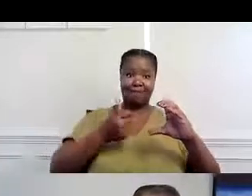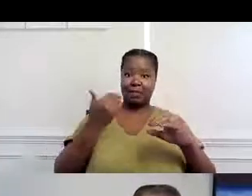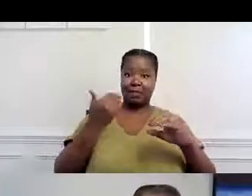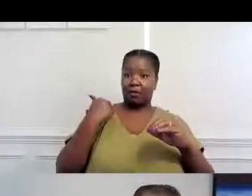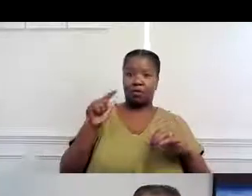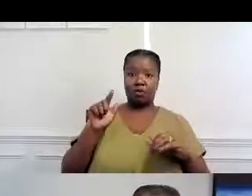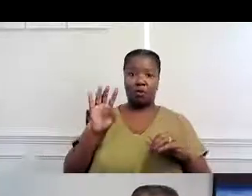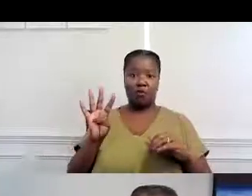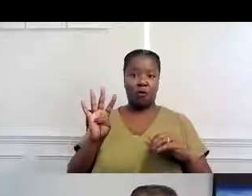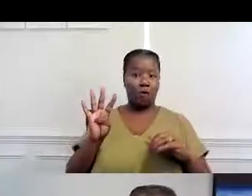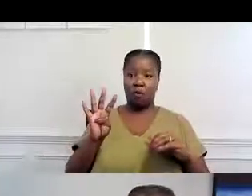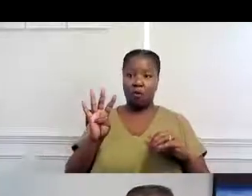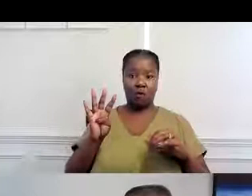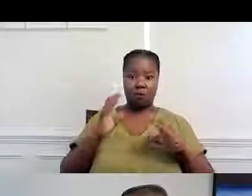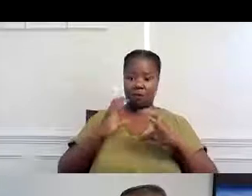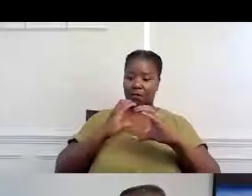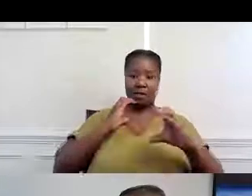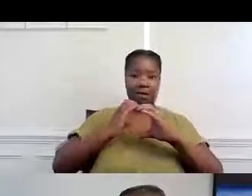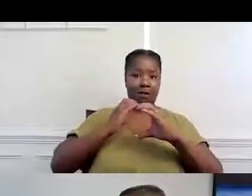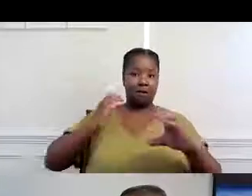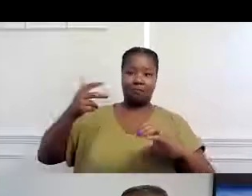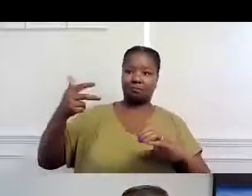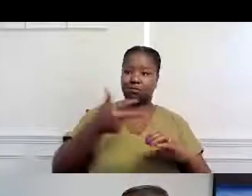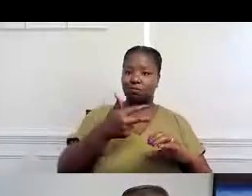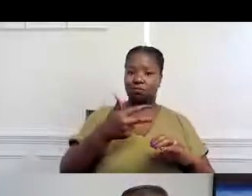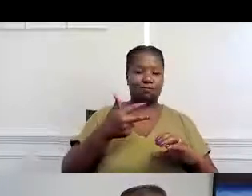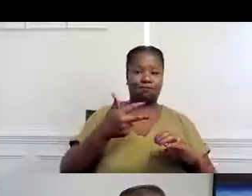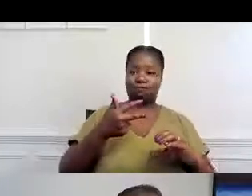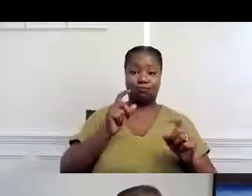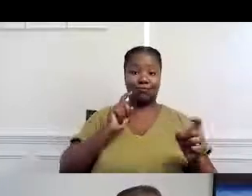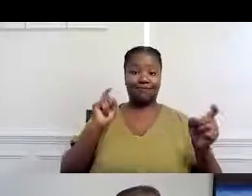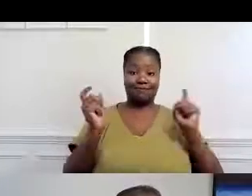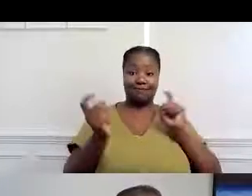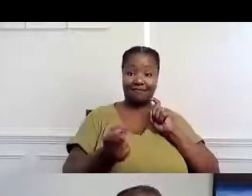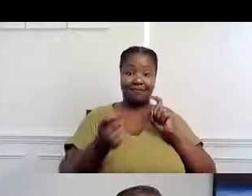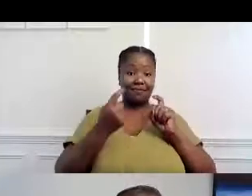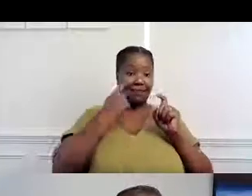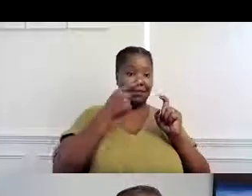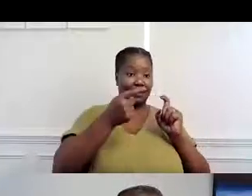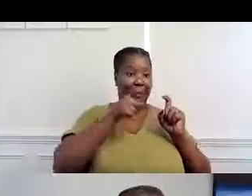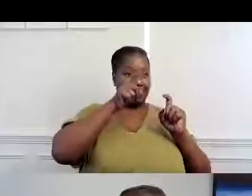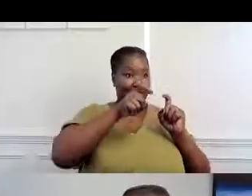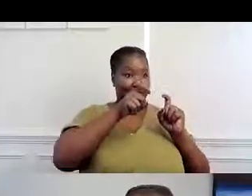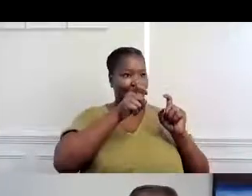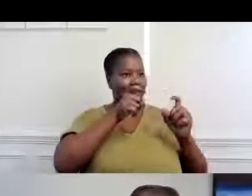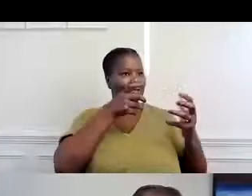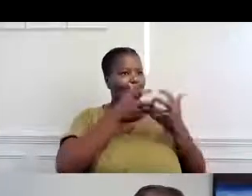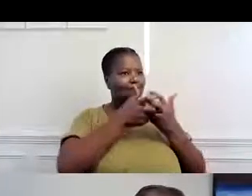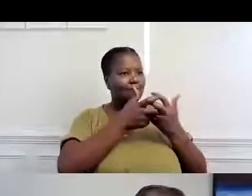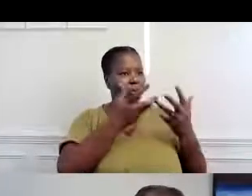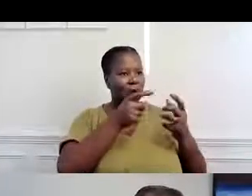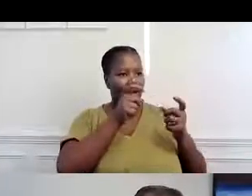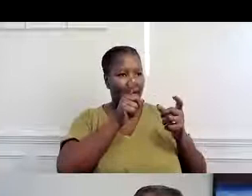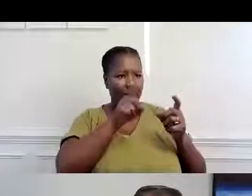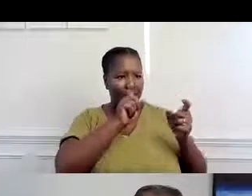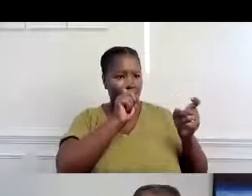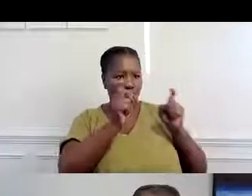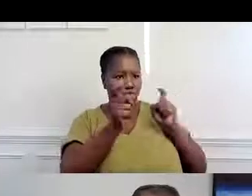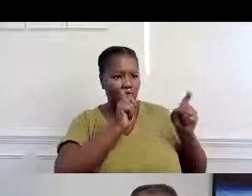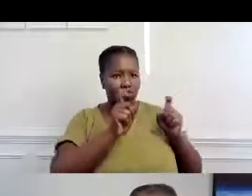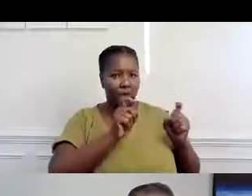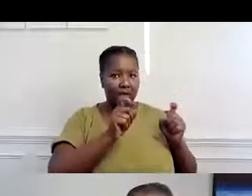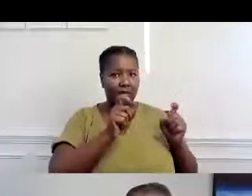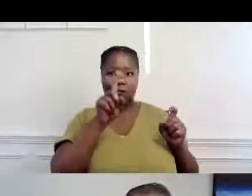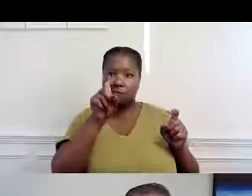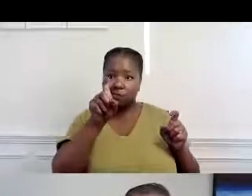nunca regresemos a usar ese flote de vehículos, de 24 vehículos. Tenemos que preguntar, ¿será que tenemos